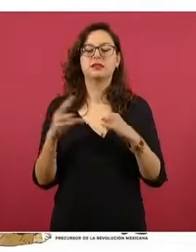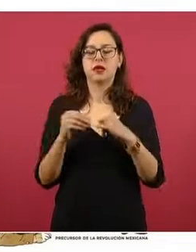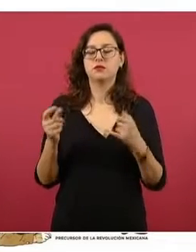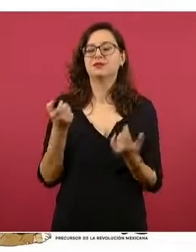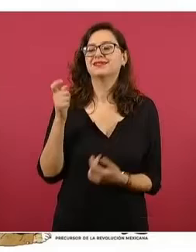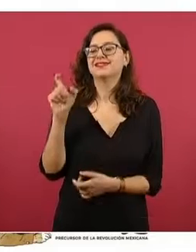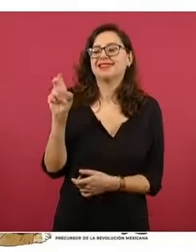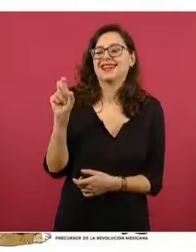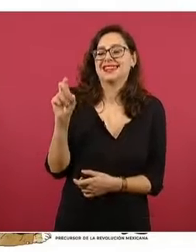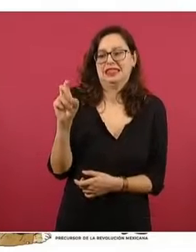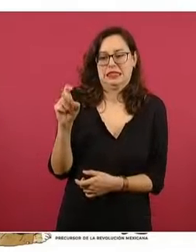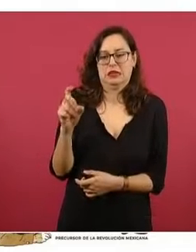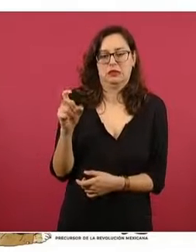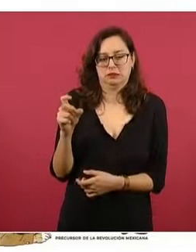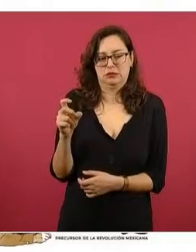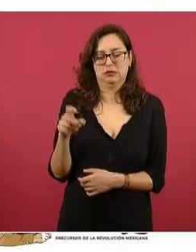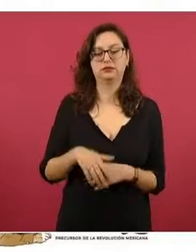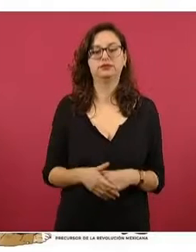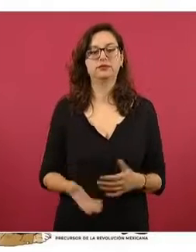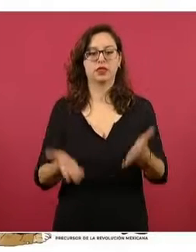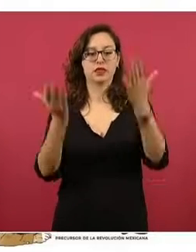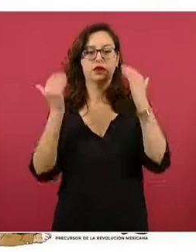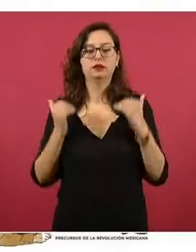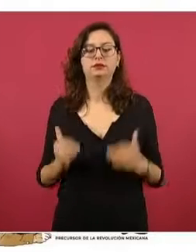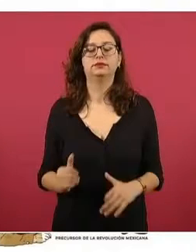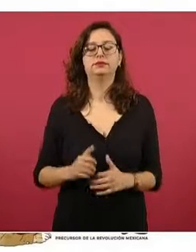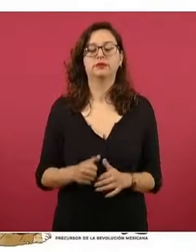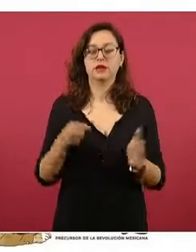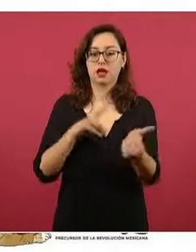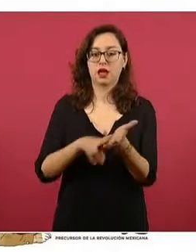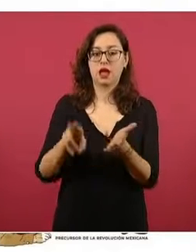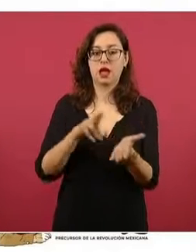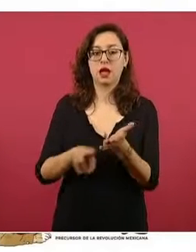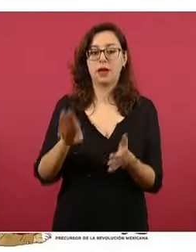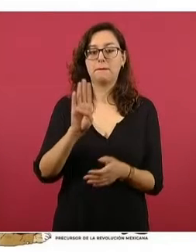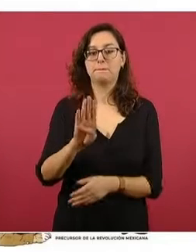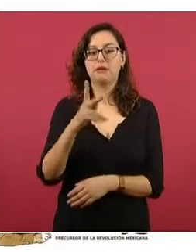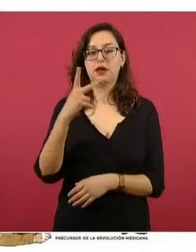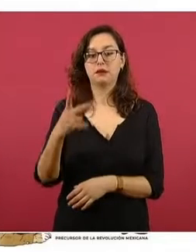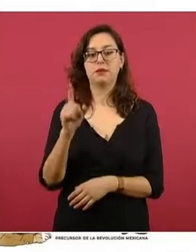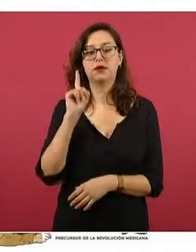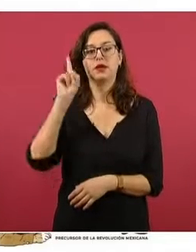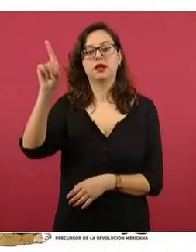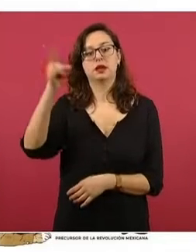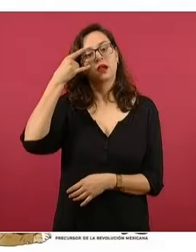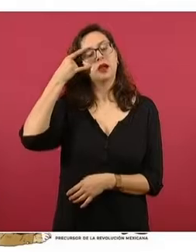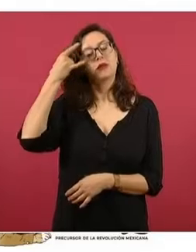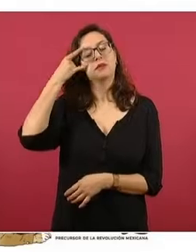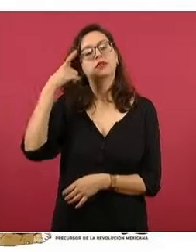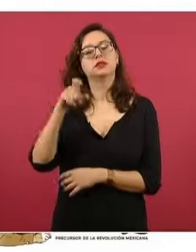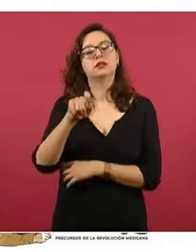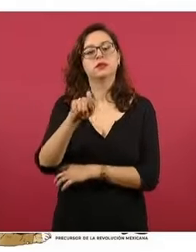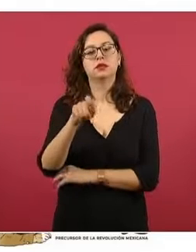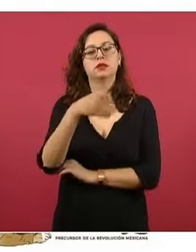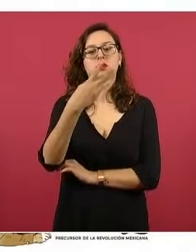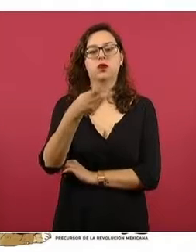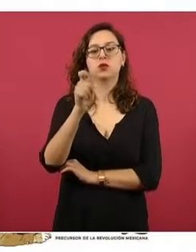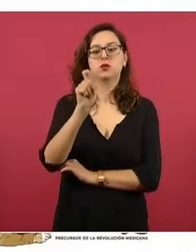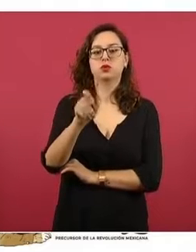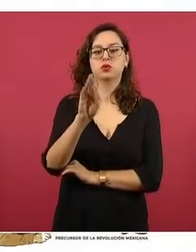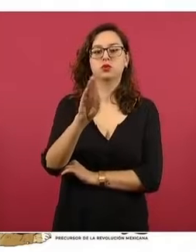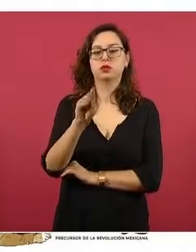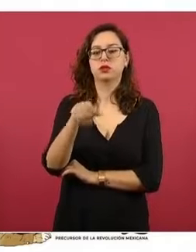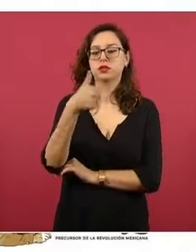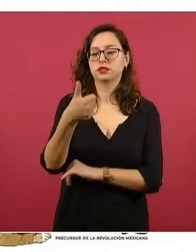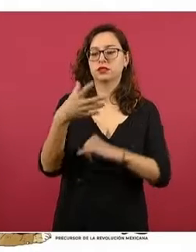fue la más cara con el margen más alto para el diésel en el Carmen Campeche, 24 pesos con